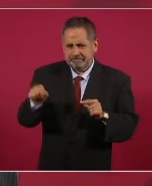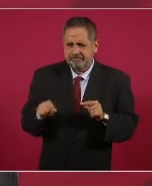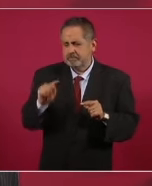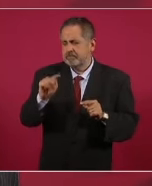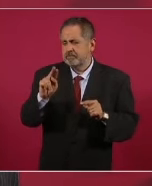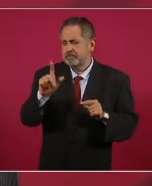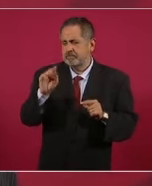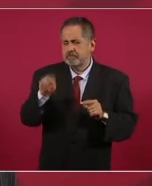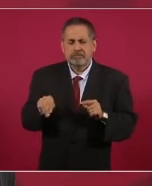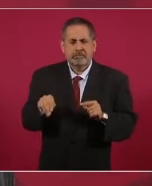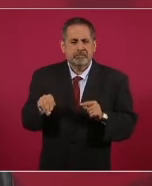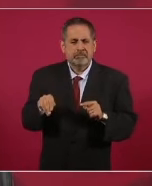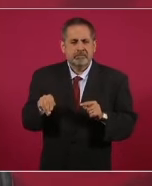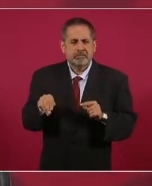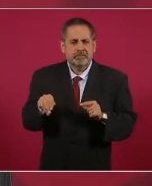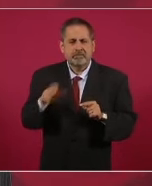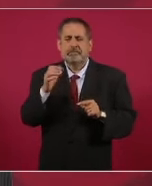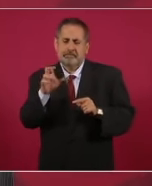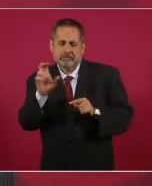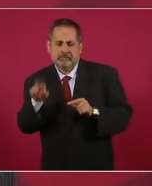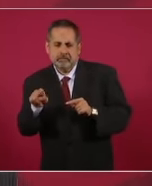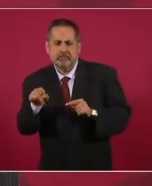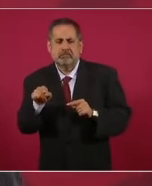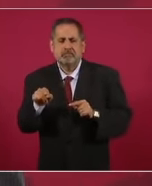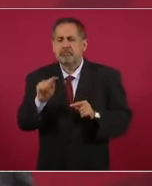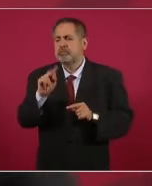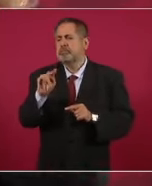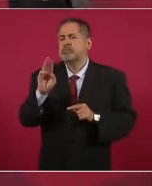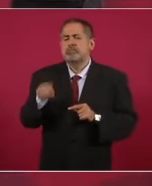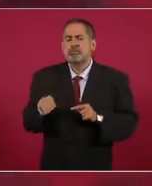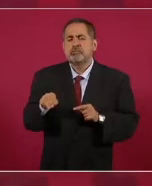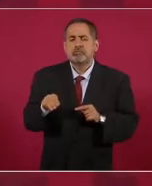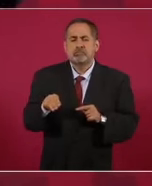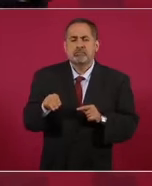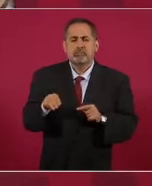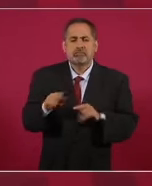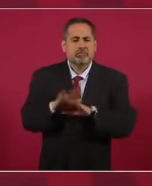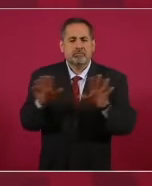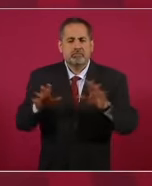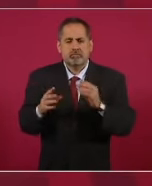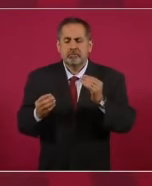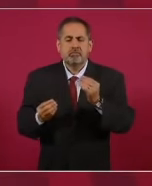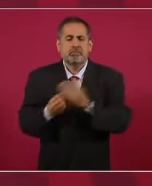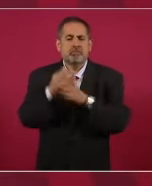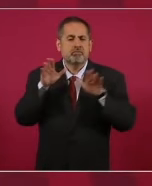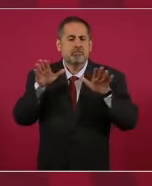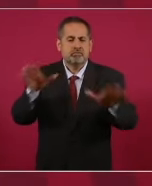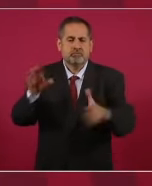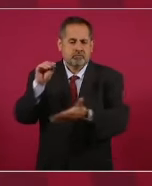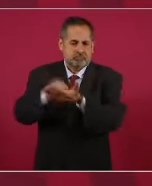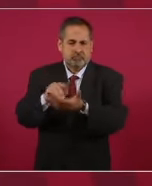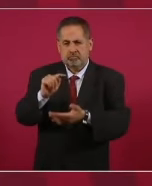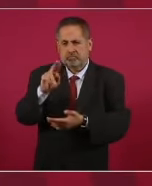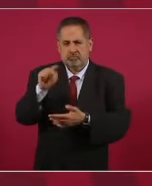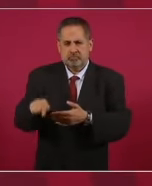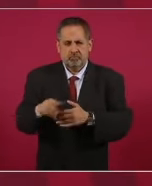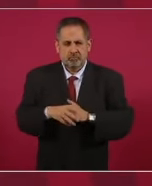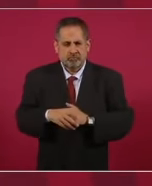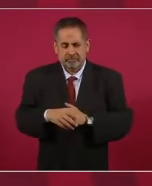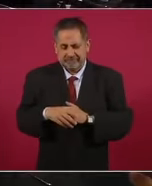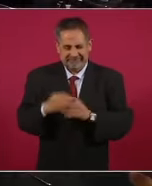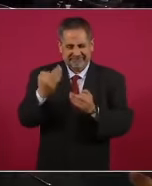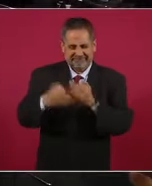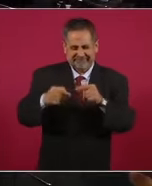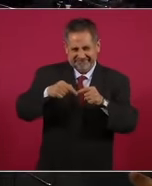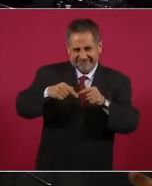Cancún, Tulum y el nuevo aeropuerto y el tramo,